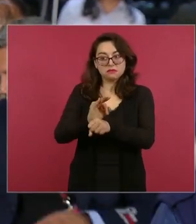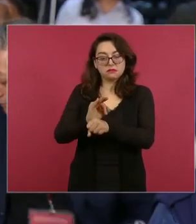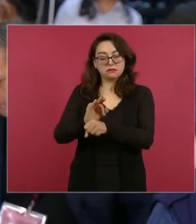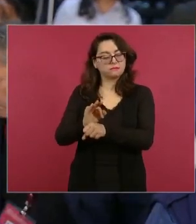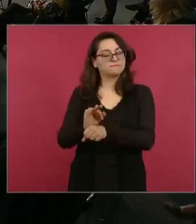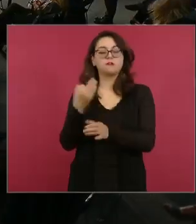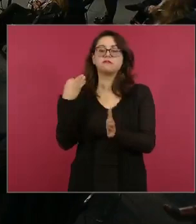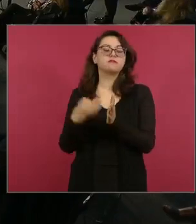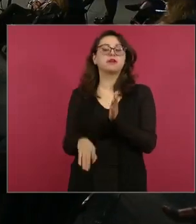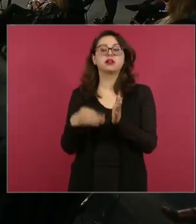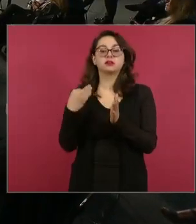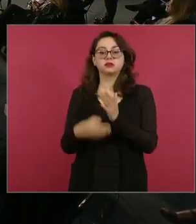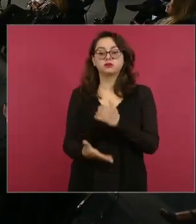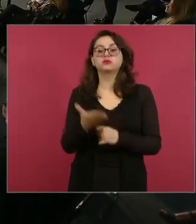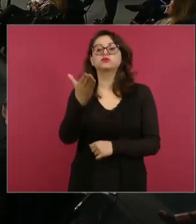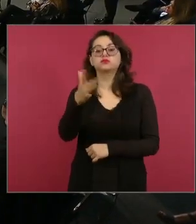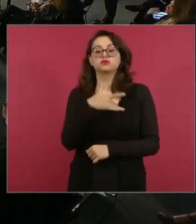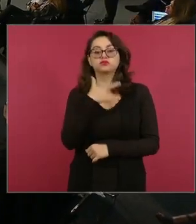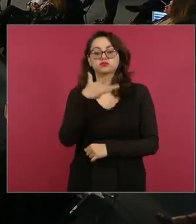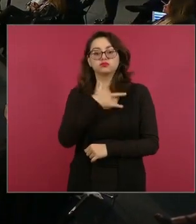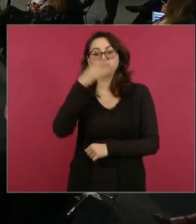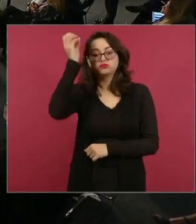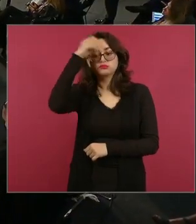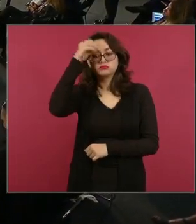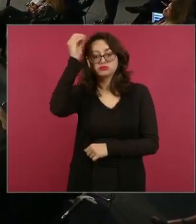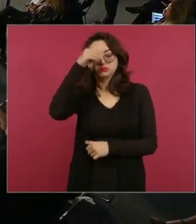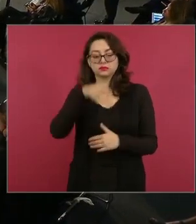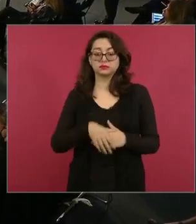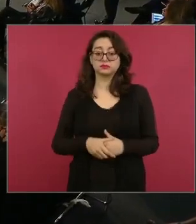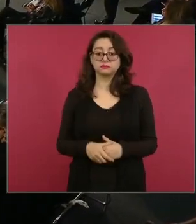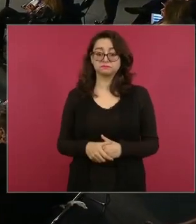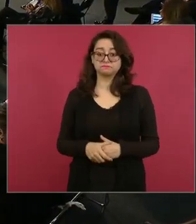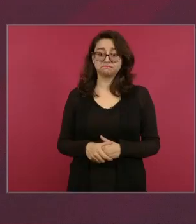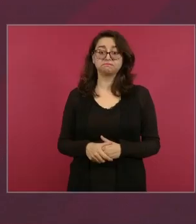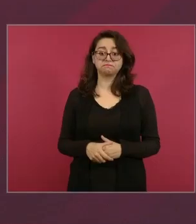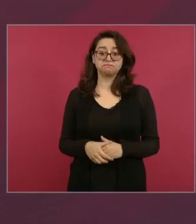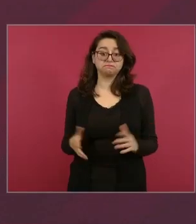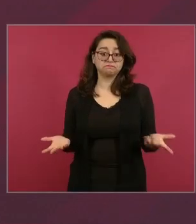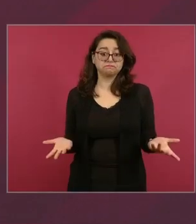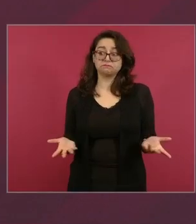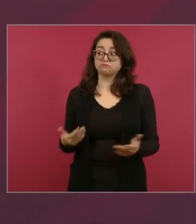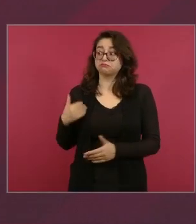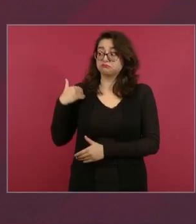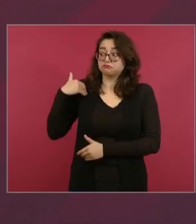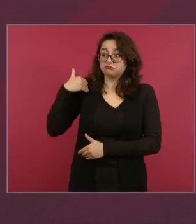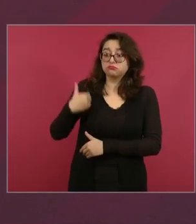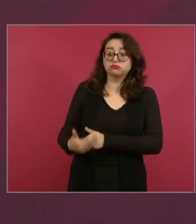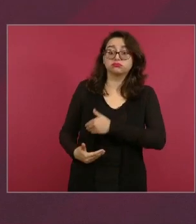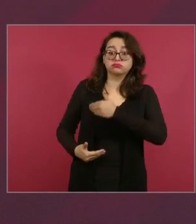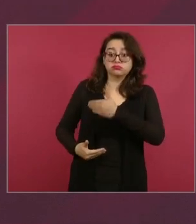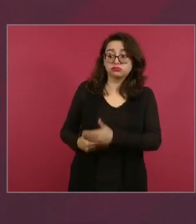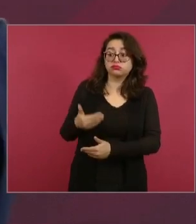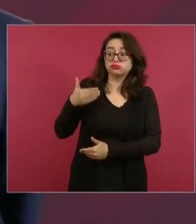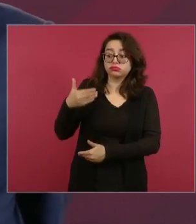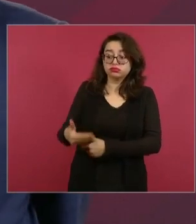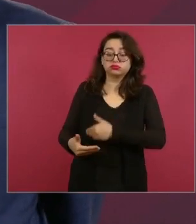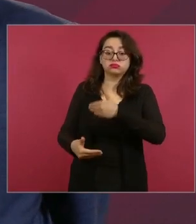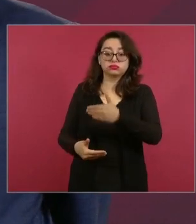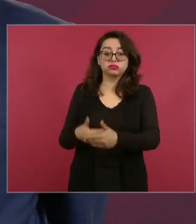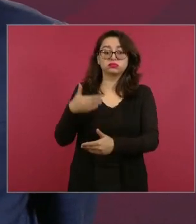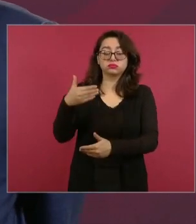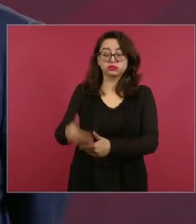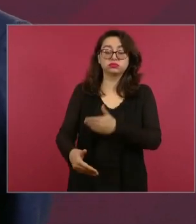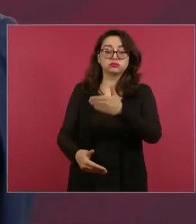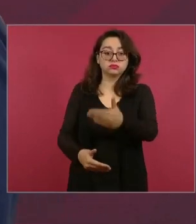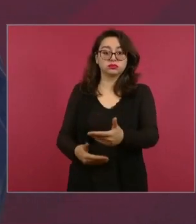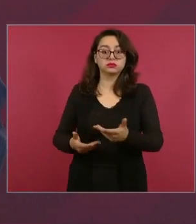piensa de eso? Yo creo que avanzamos bastante en los hechos, porque no todo tiene